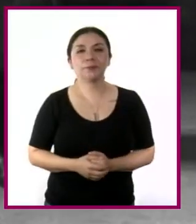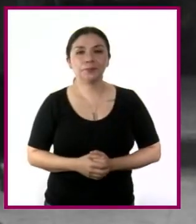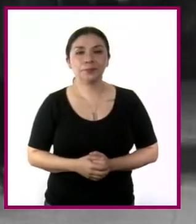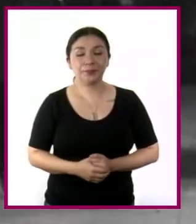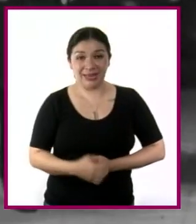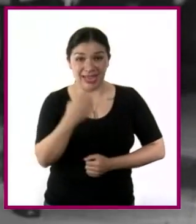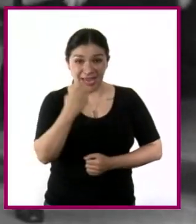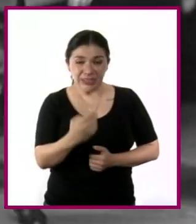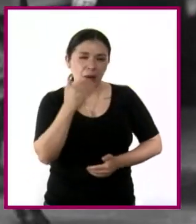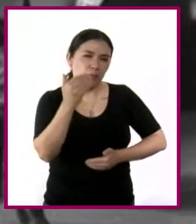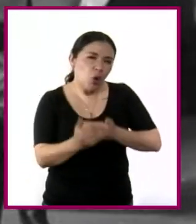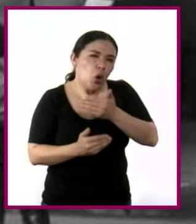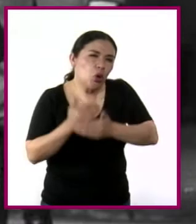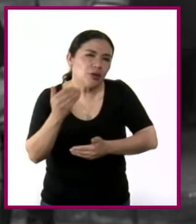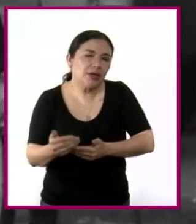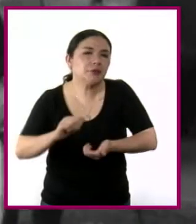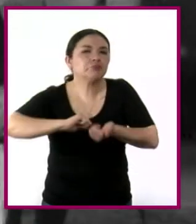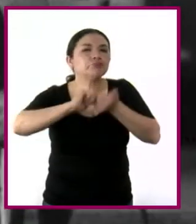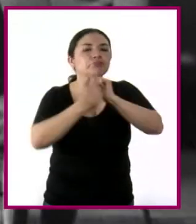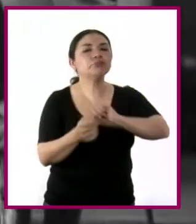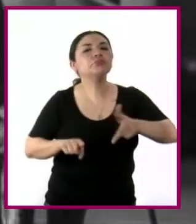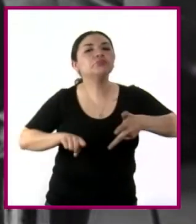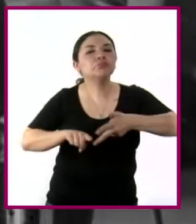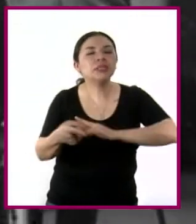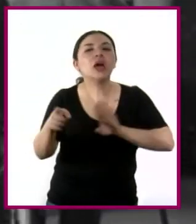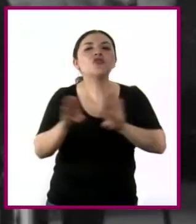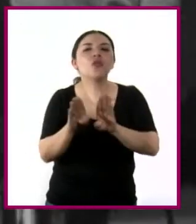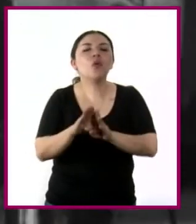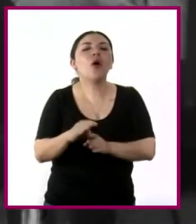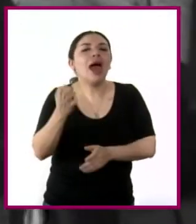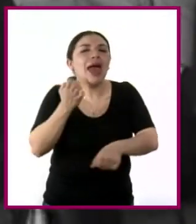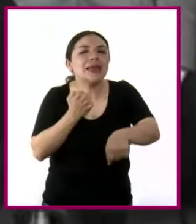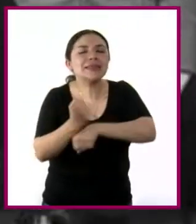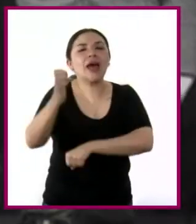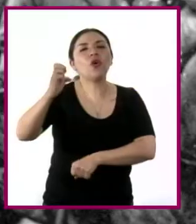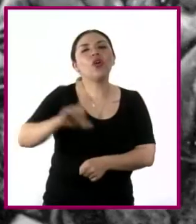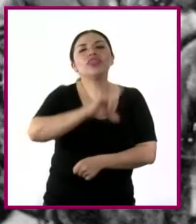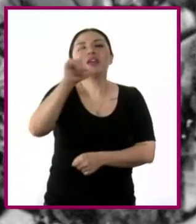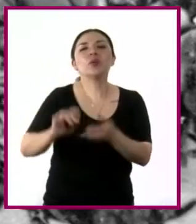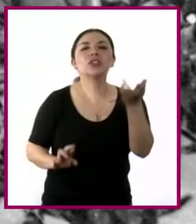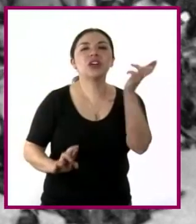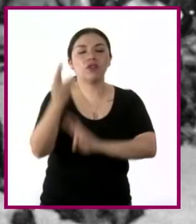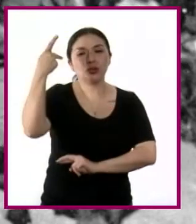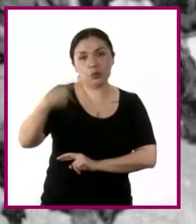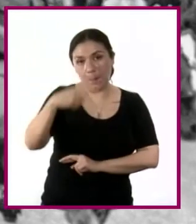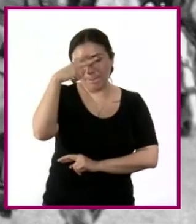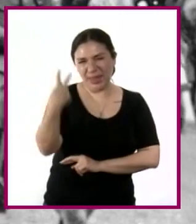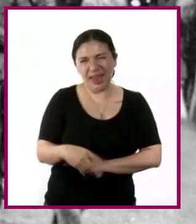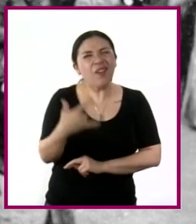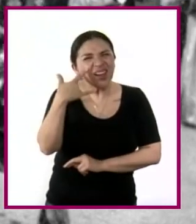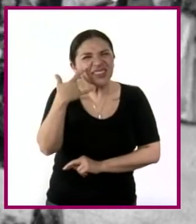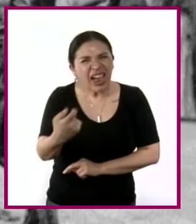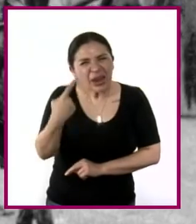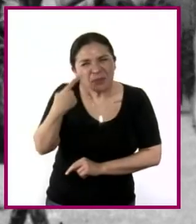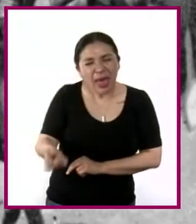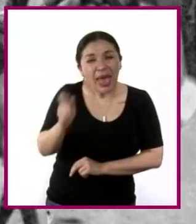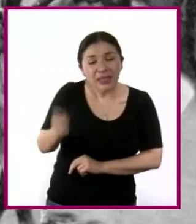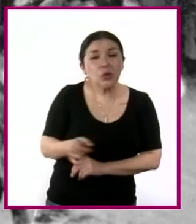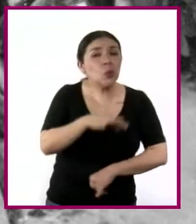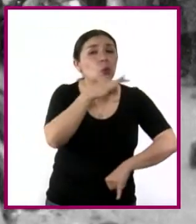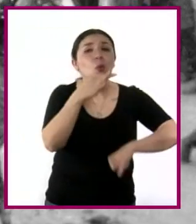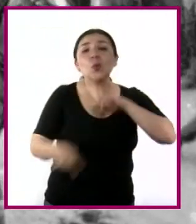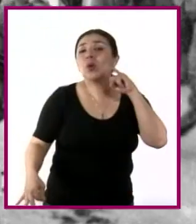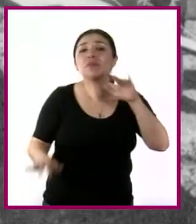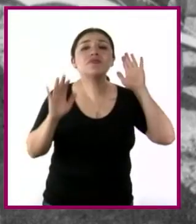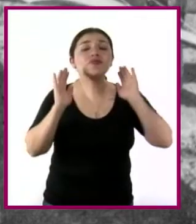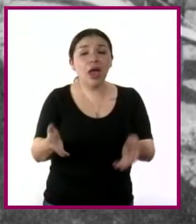Este proceso dio inicio al Estado posrevolucionario mexicano. Y dato curioso, sería la última